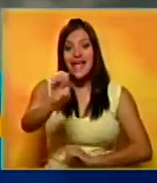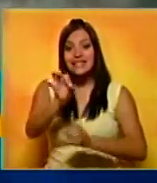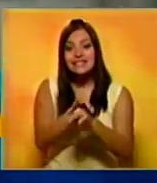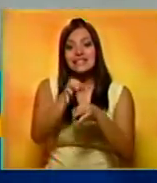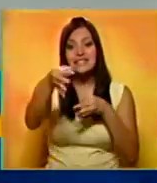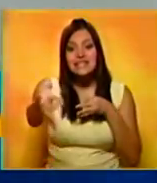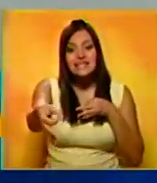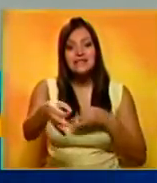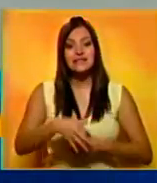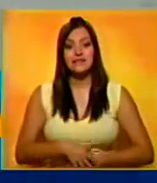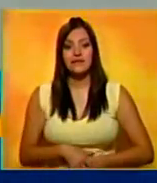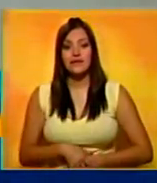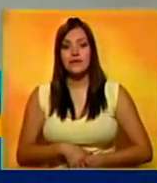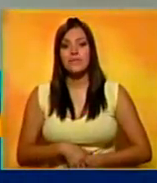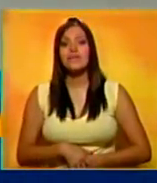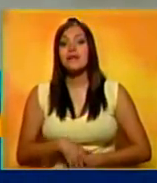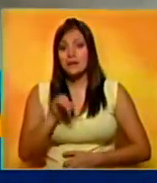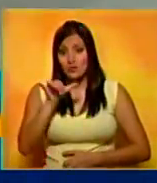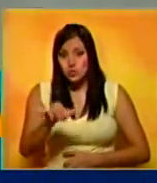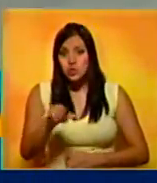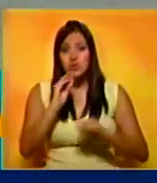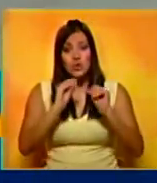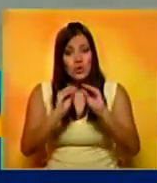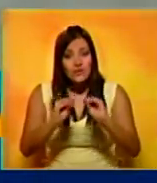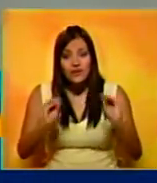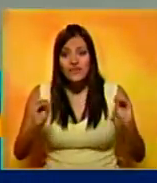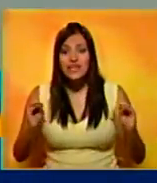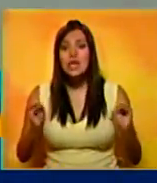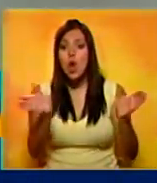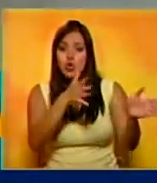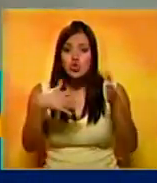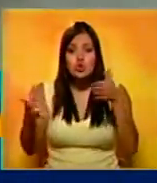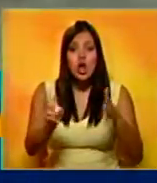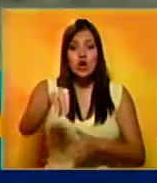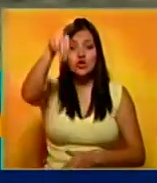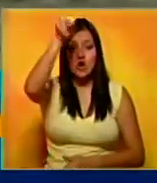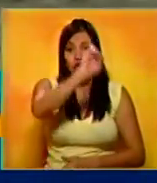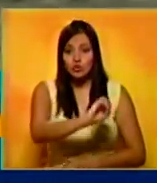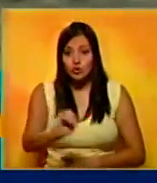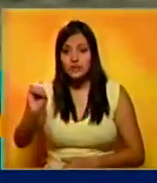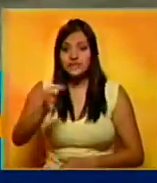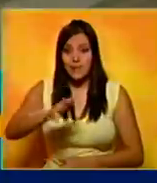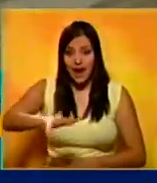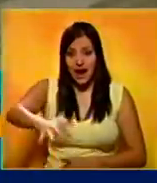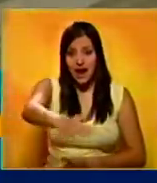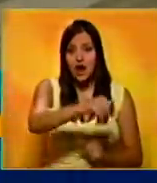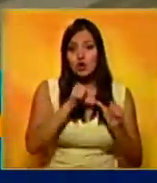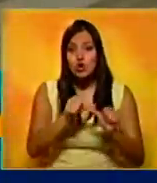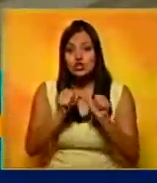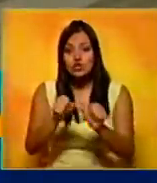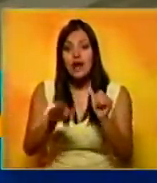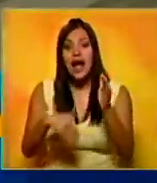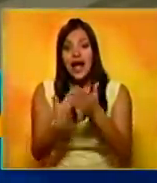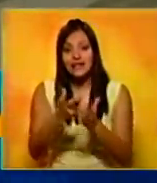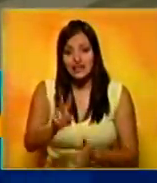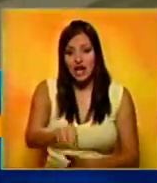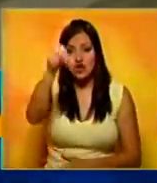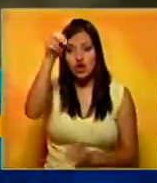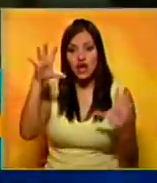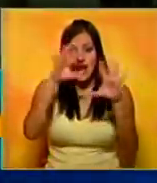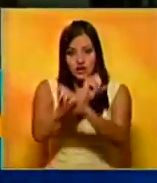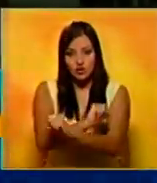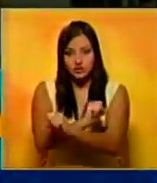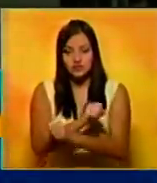Great Abaco. El ojo del huracán continuará moviéndose cerca del noroeste del archipiélago y seguirá hacia el norte por la noche.